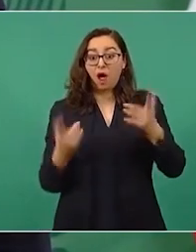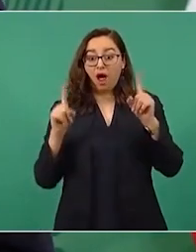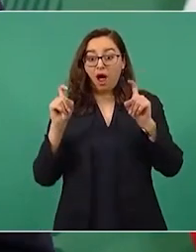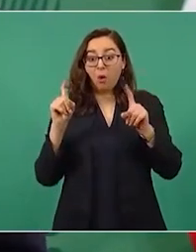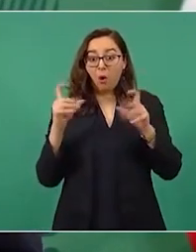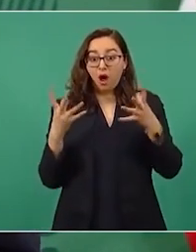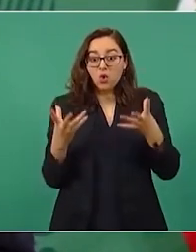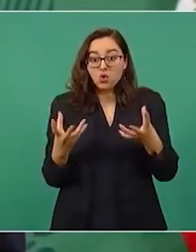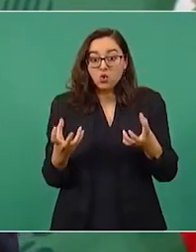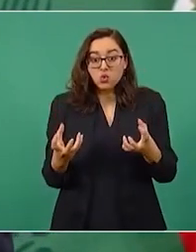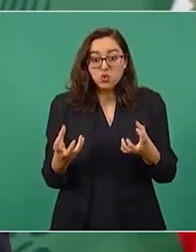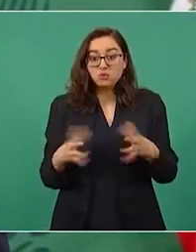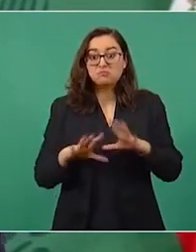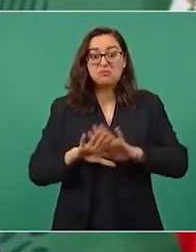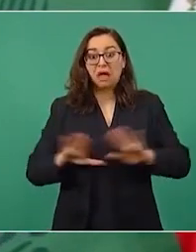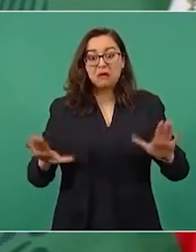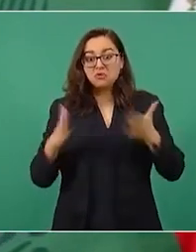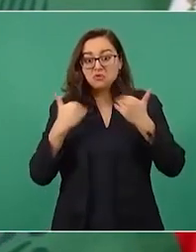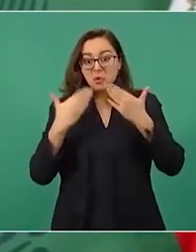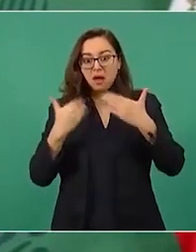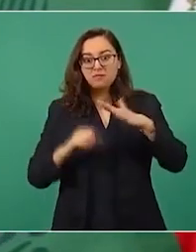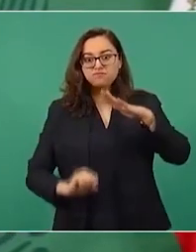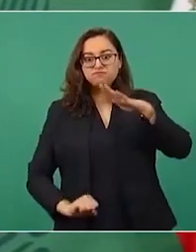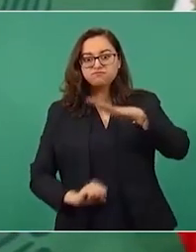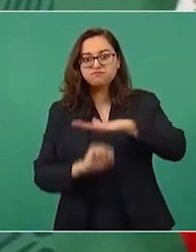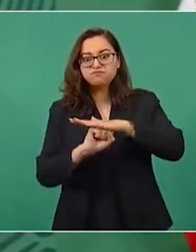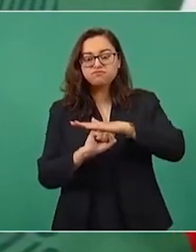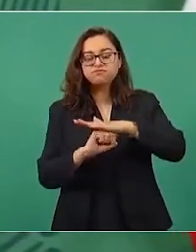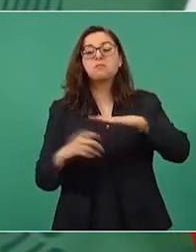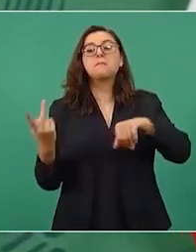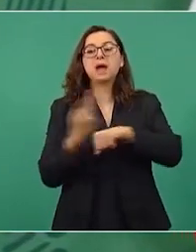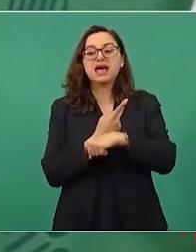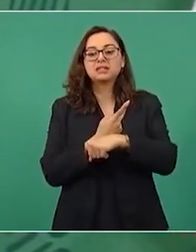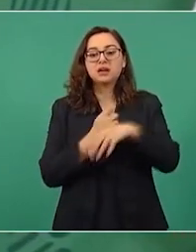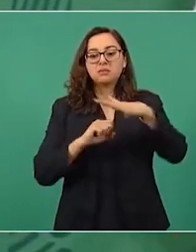porque todo el agua va al drenaje.